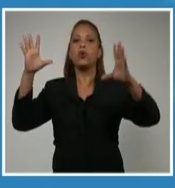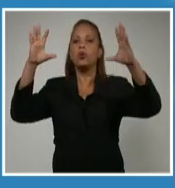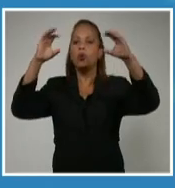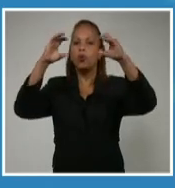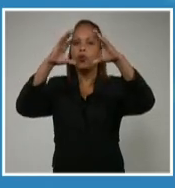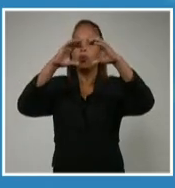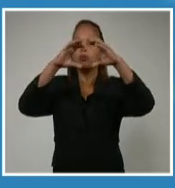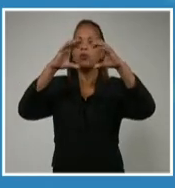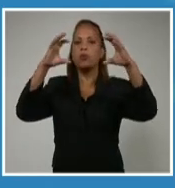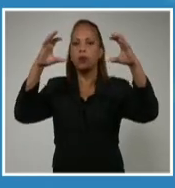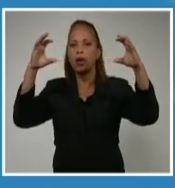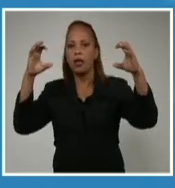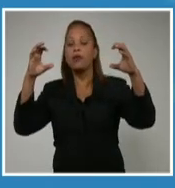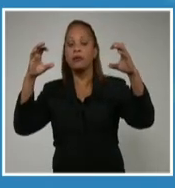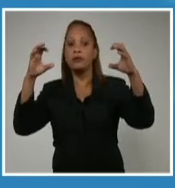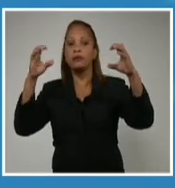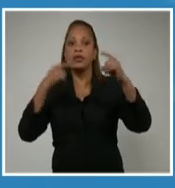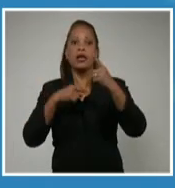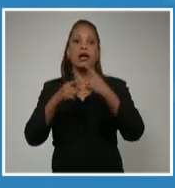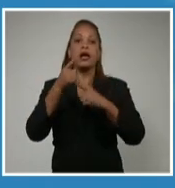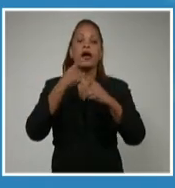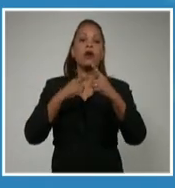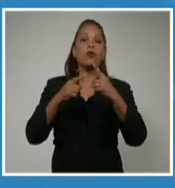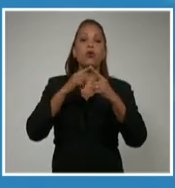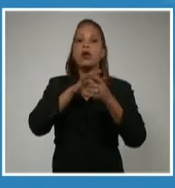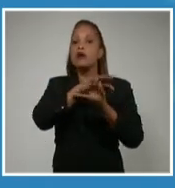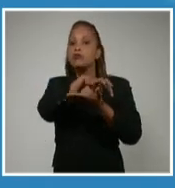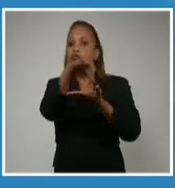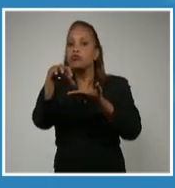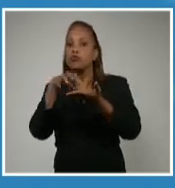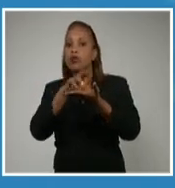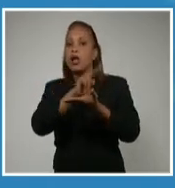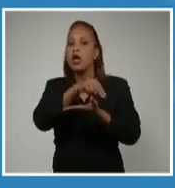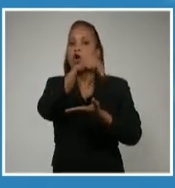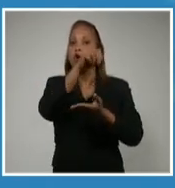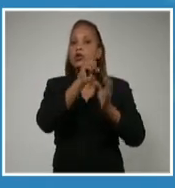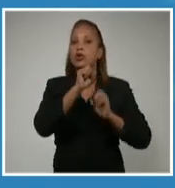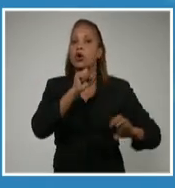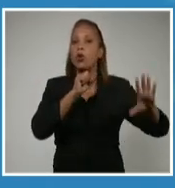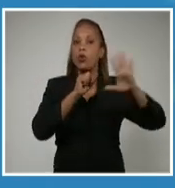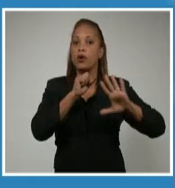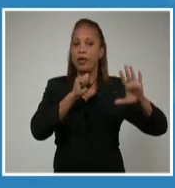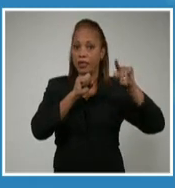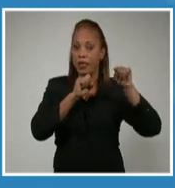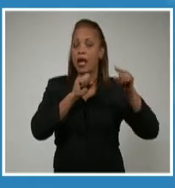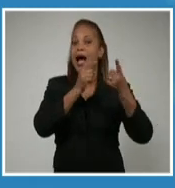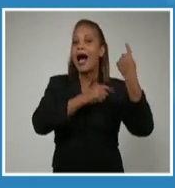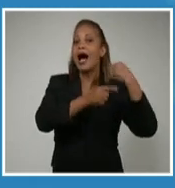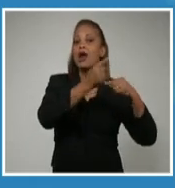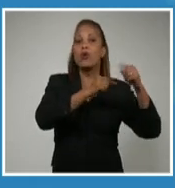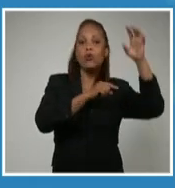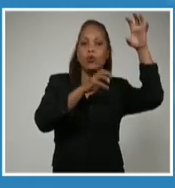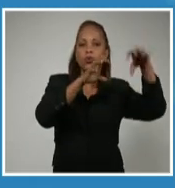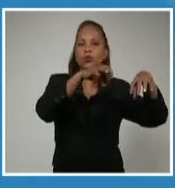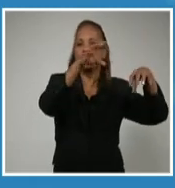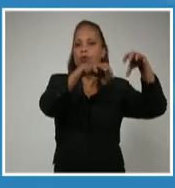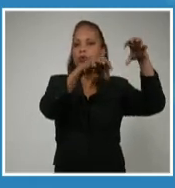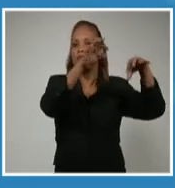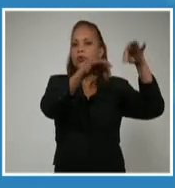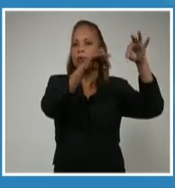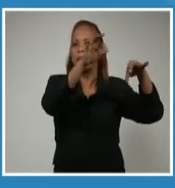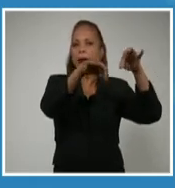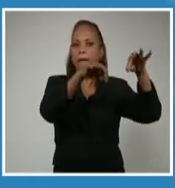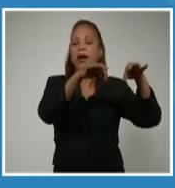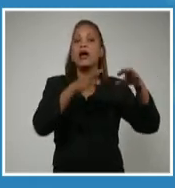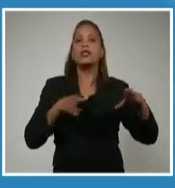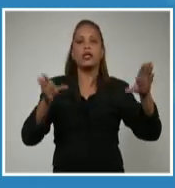llegará nublado en zonas o estará mayormente nublado en zonas de la costa norte oriental, aquí con algunos chubascos y lluvias hasta el anochecer